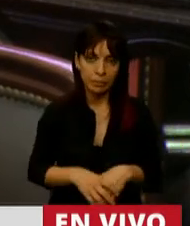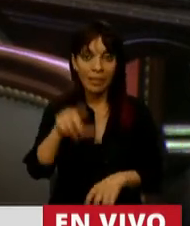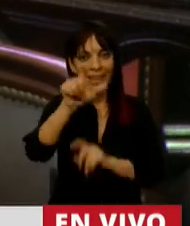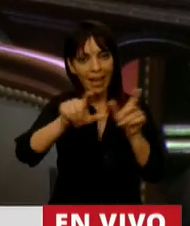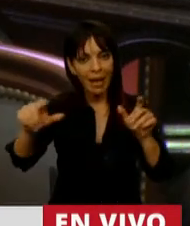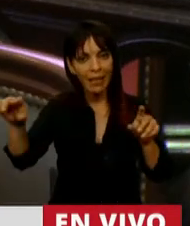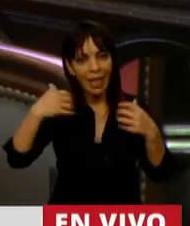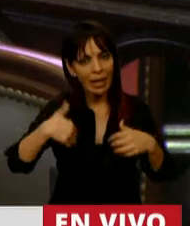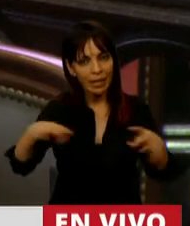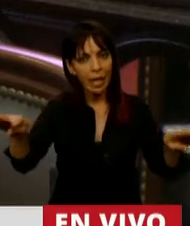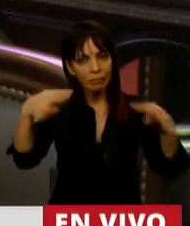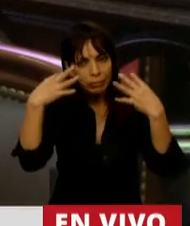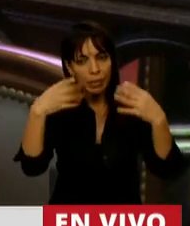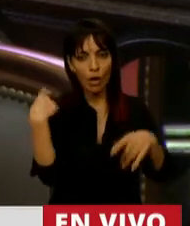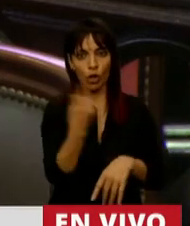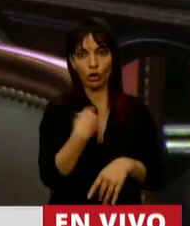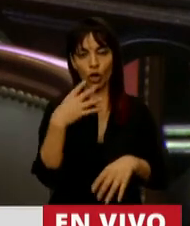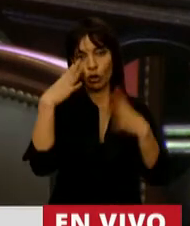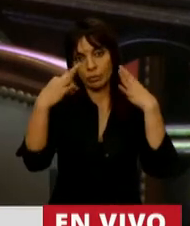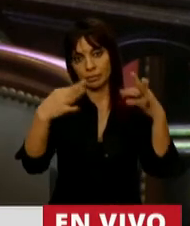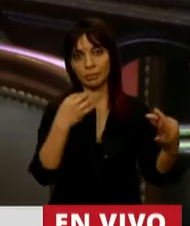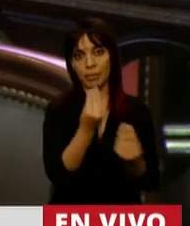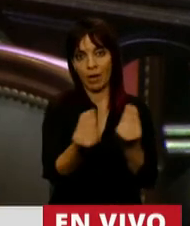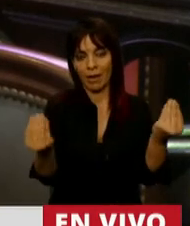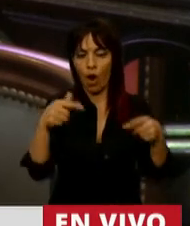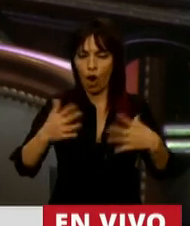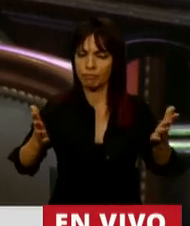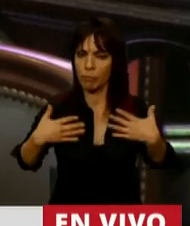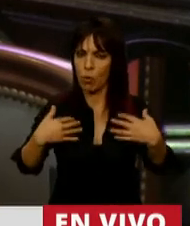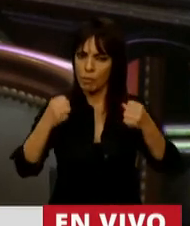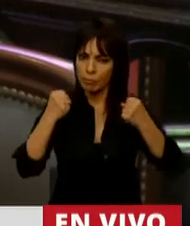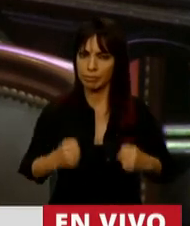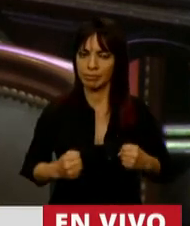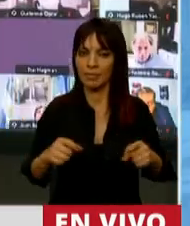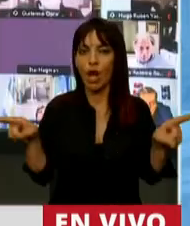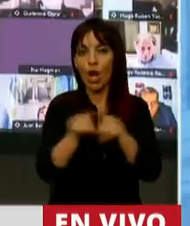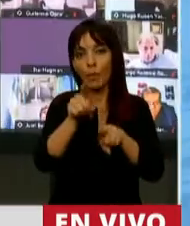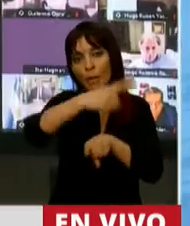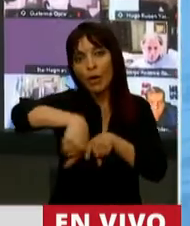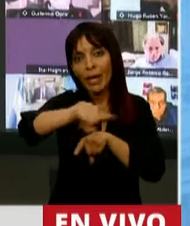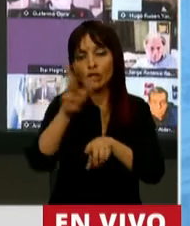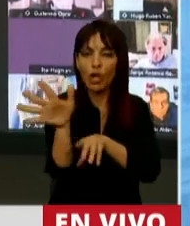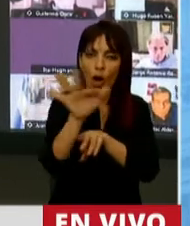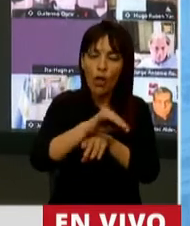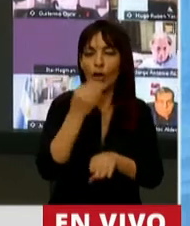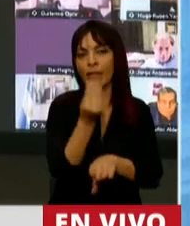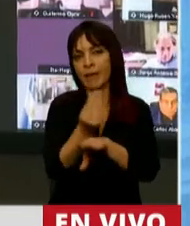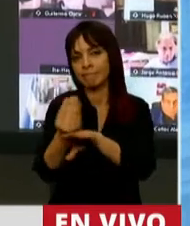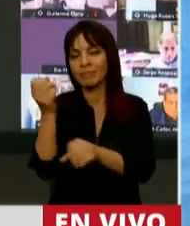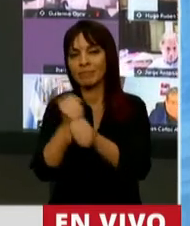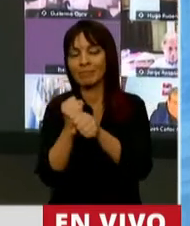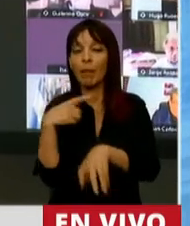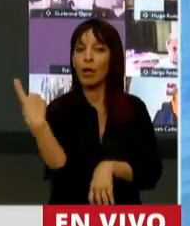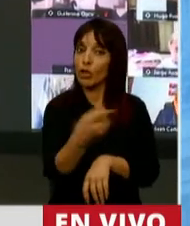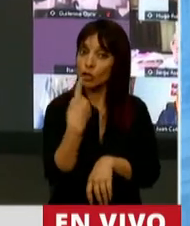Argentina ver que sus representantes están acá hoy poniéndole el cuerpo como le ponen ellos todos los días en sus puestos de trabajo. Porque nosotros,